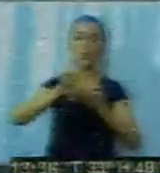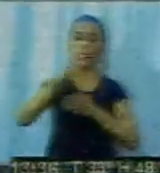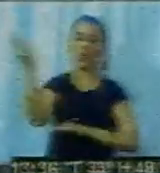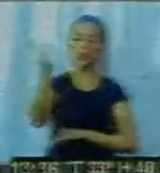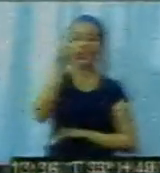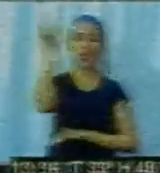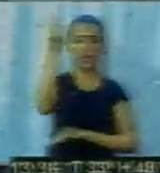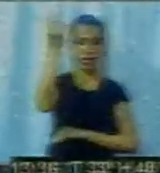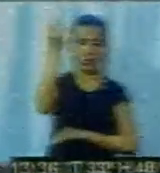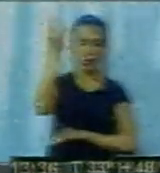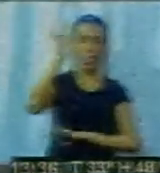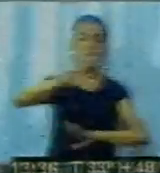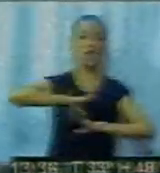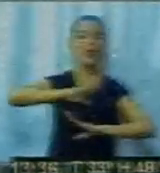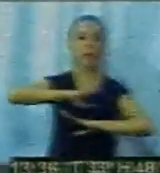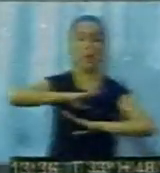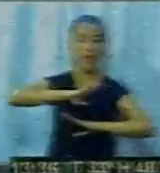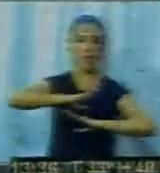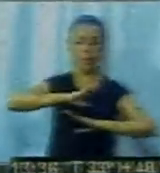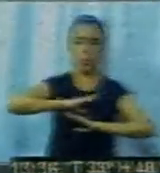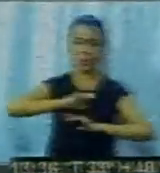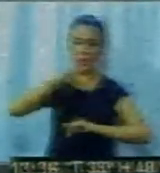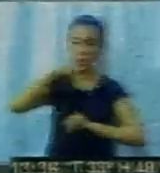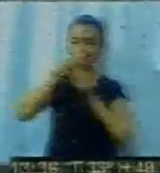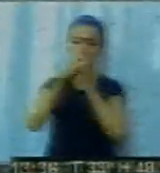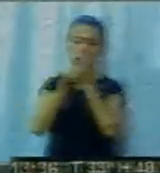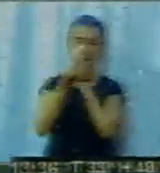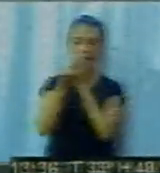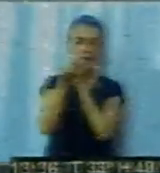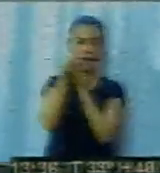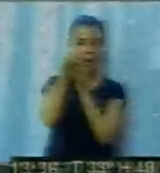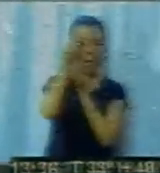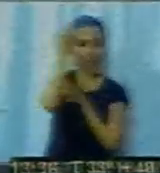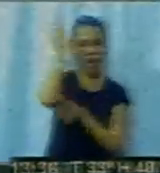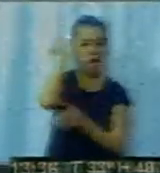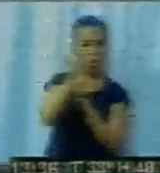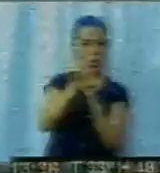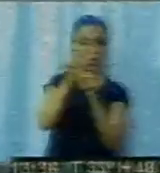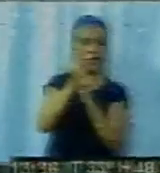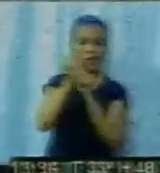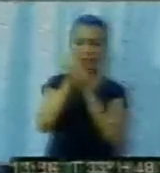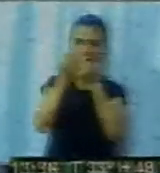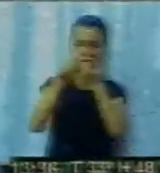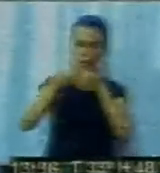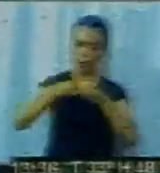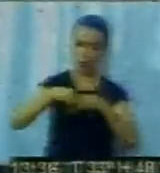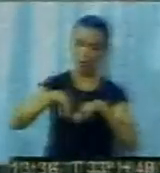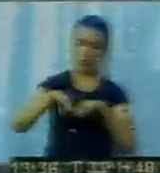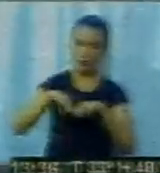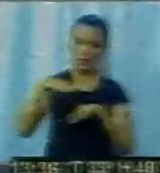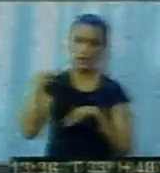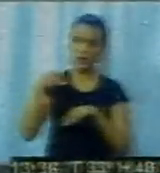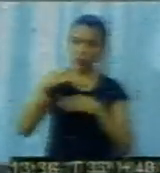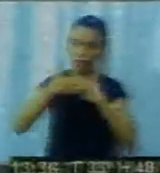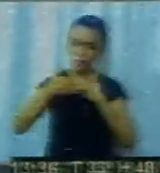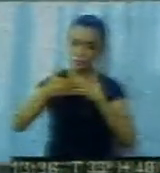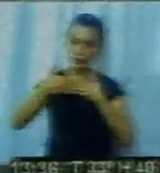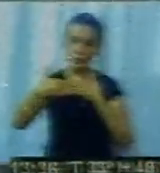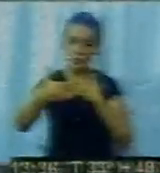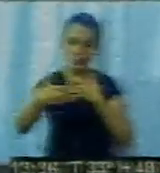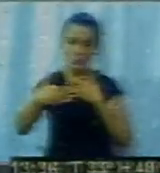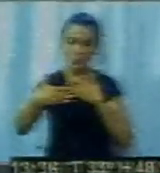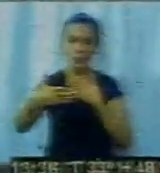Ya empezamos a trabajar muy temprano, porque se nos viene una etapa agitada en verano